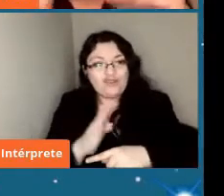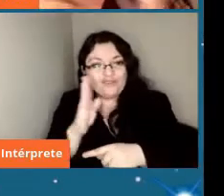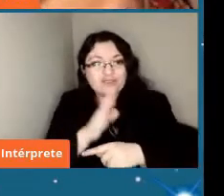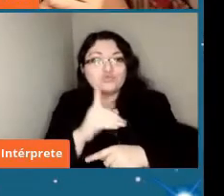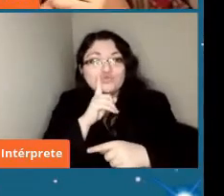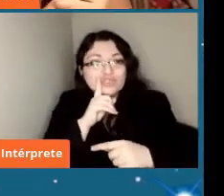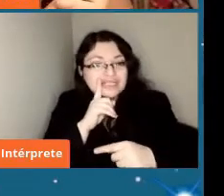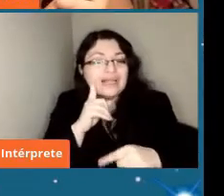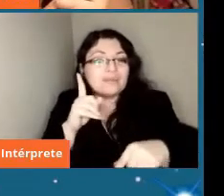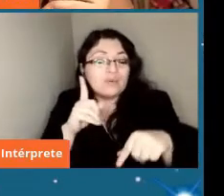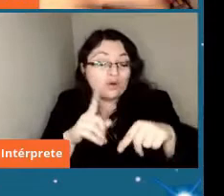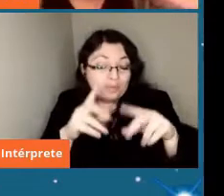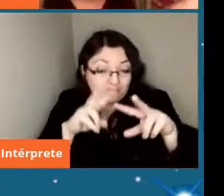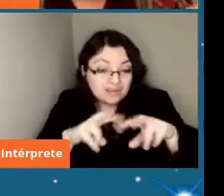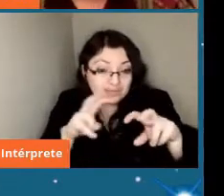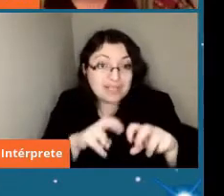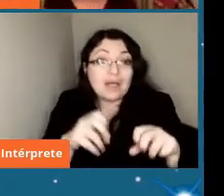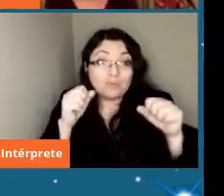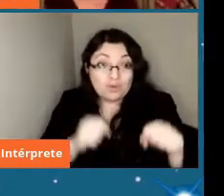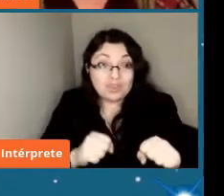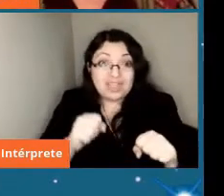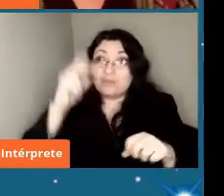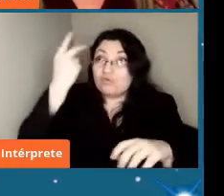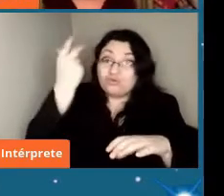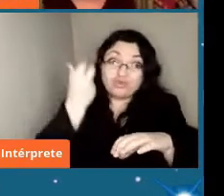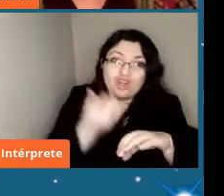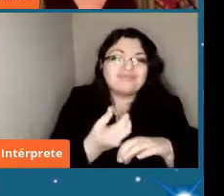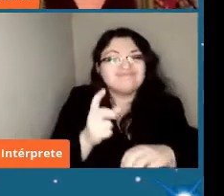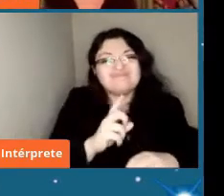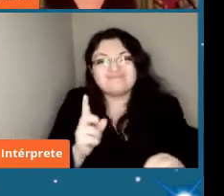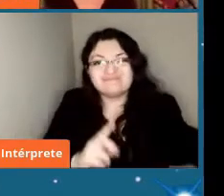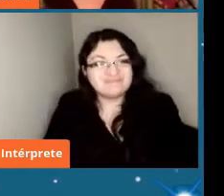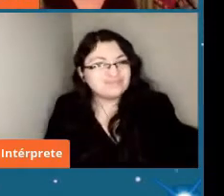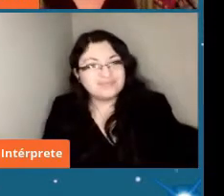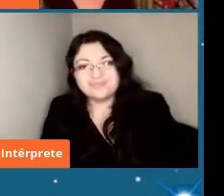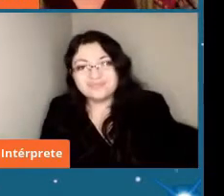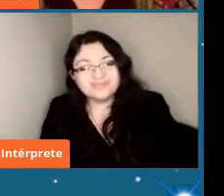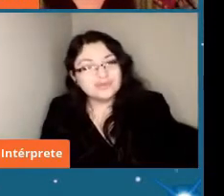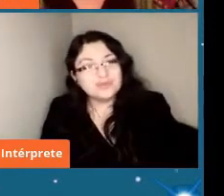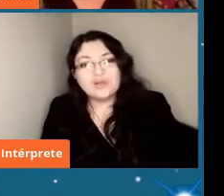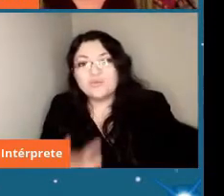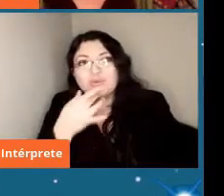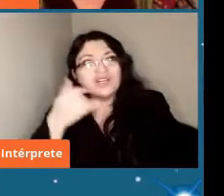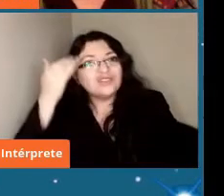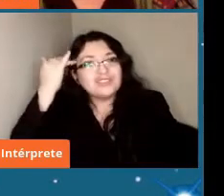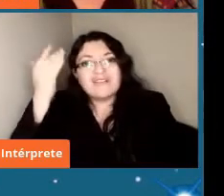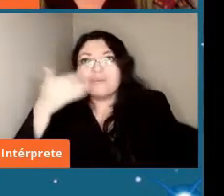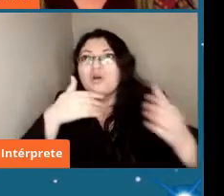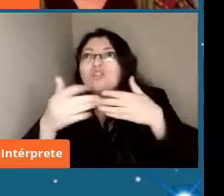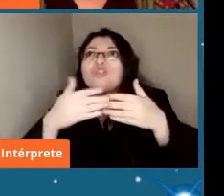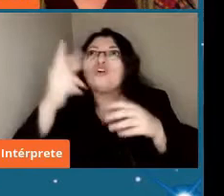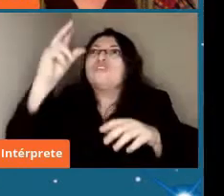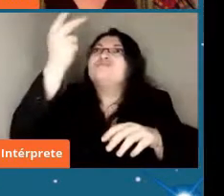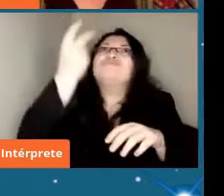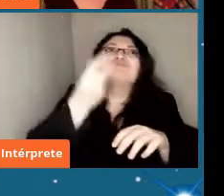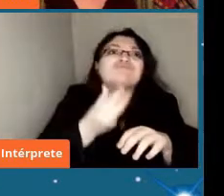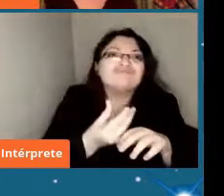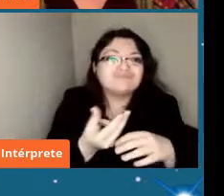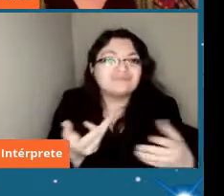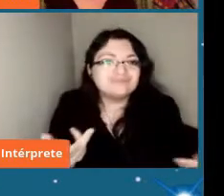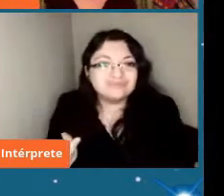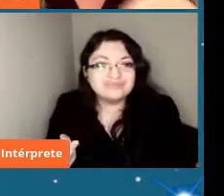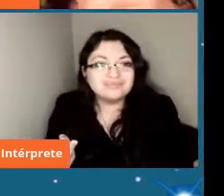rocas no lo podemos hacer con los meteoritos porque no tenemos idea de dónde vienen y con eso entonces perdemos